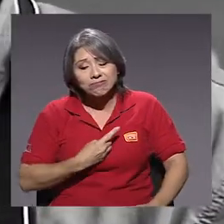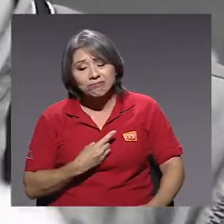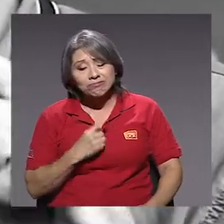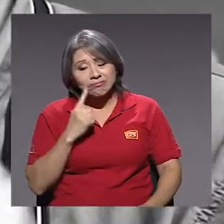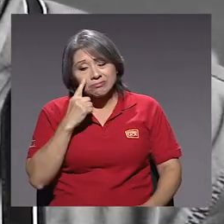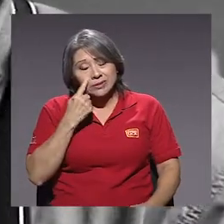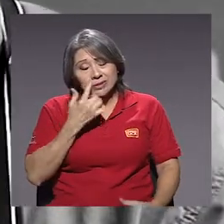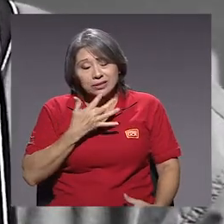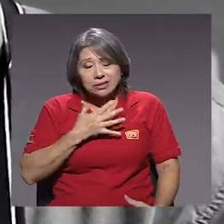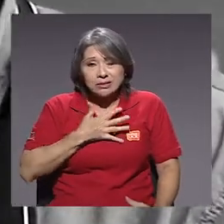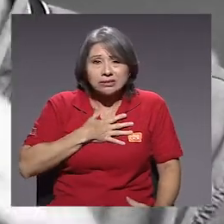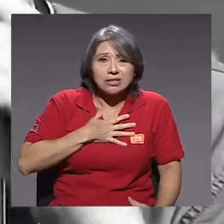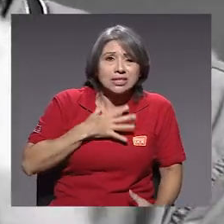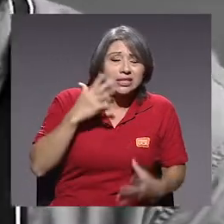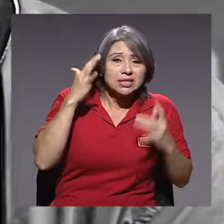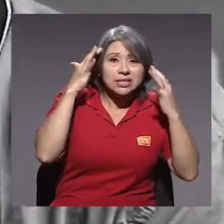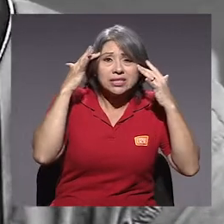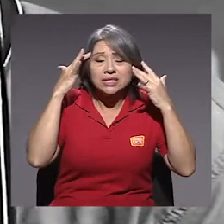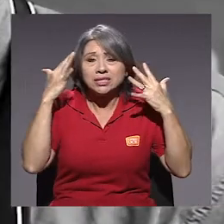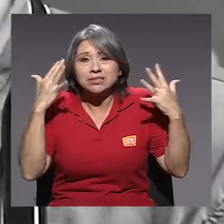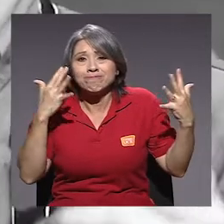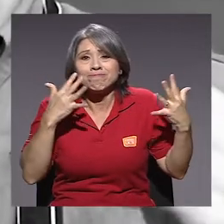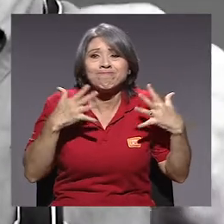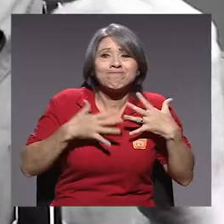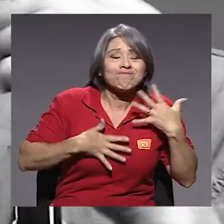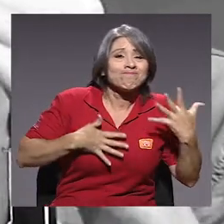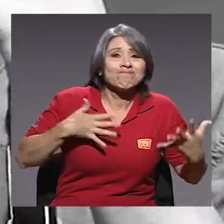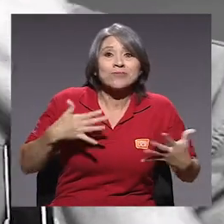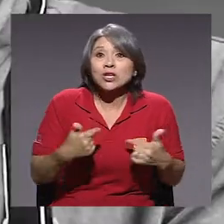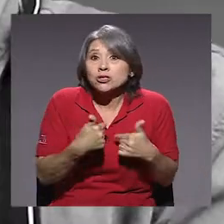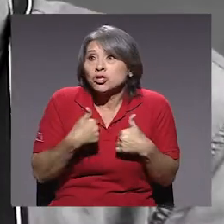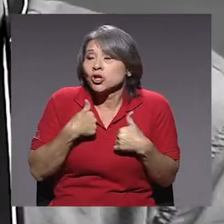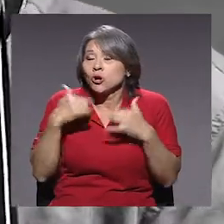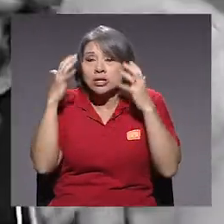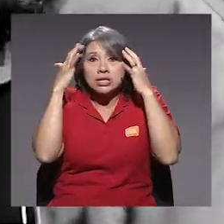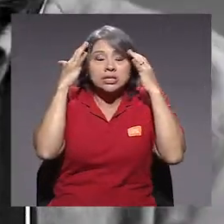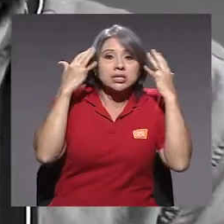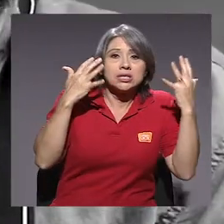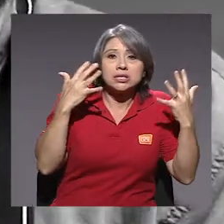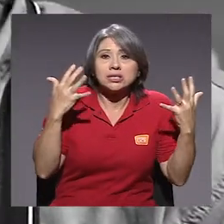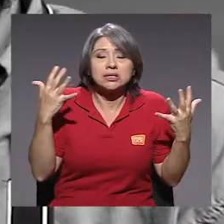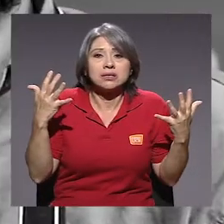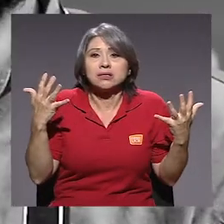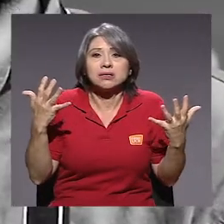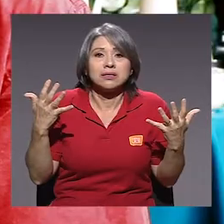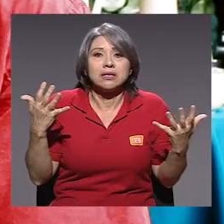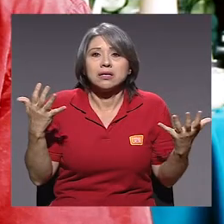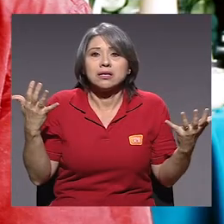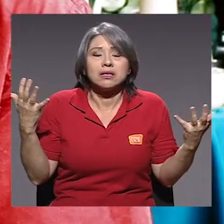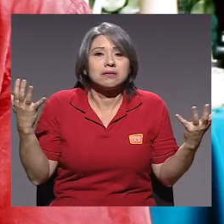ahueva, uno se bajonea, uno se desespera, uno se pone ansioso. Yo me pongo súper ansioso y